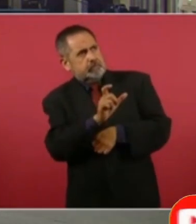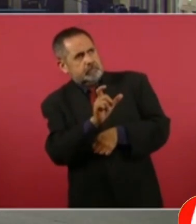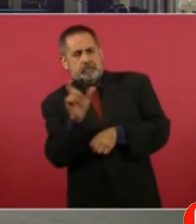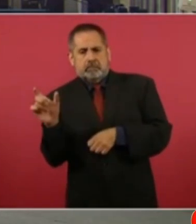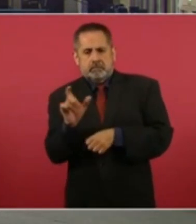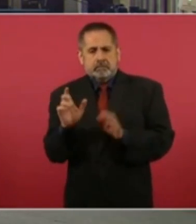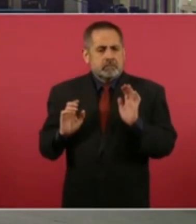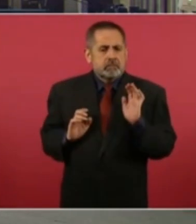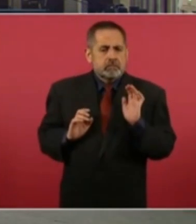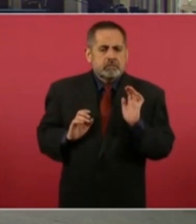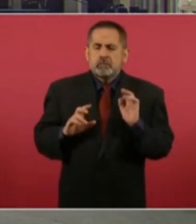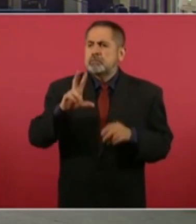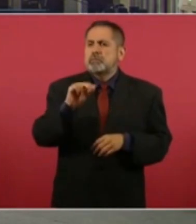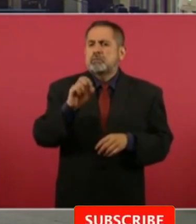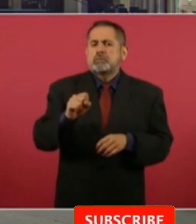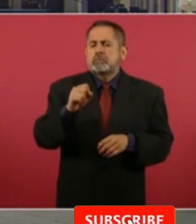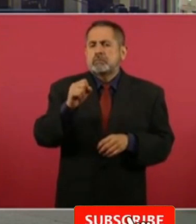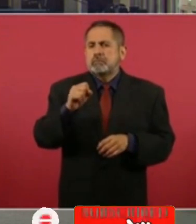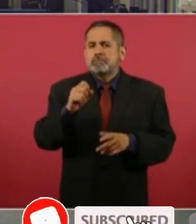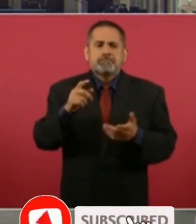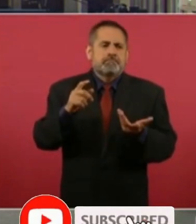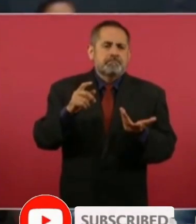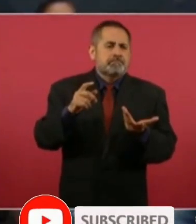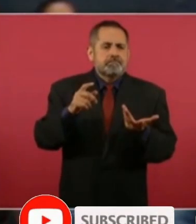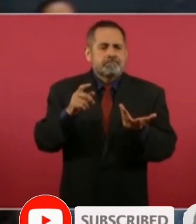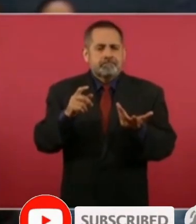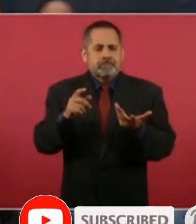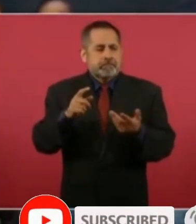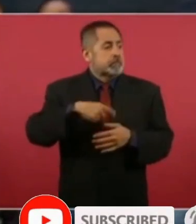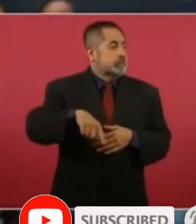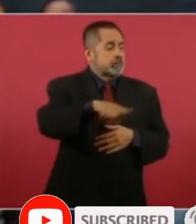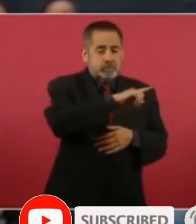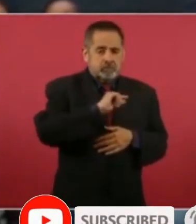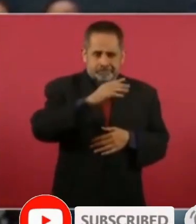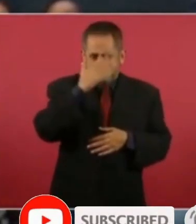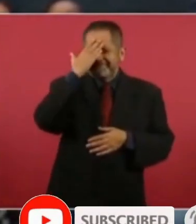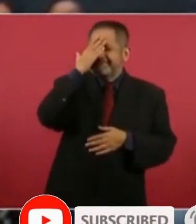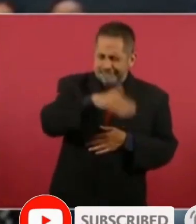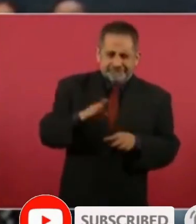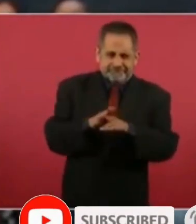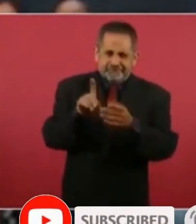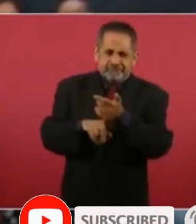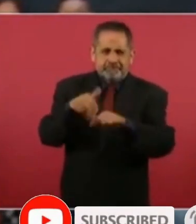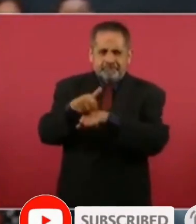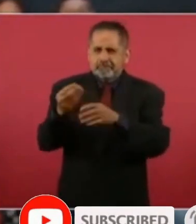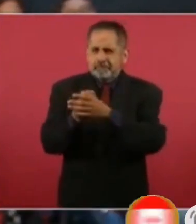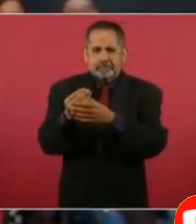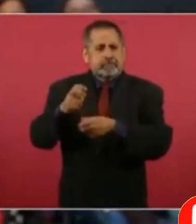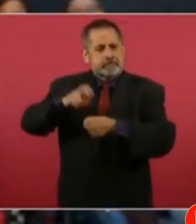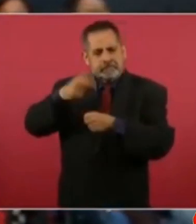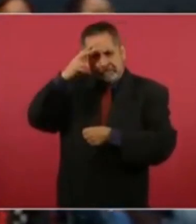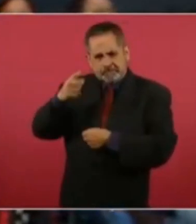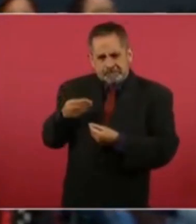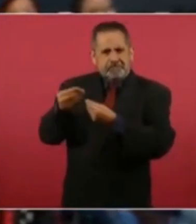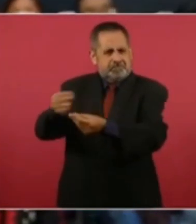No es secreto que muchas autoridades no están concientizadas de la matrícula consular en México